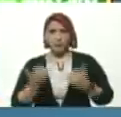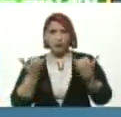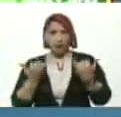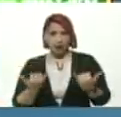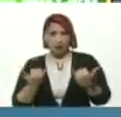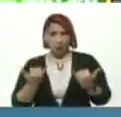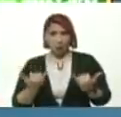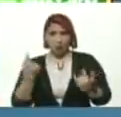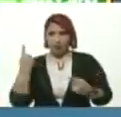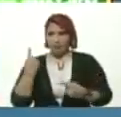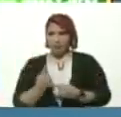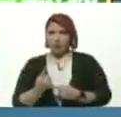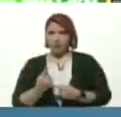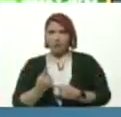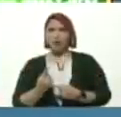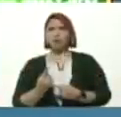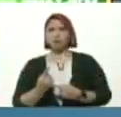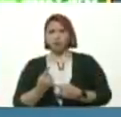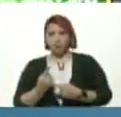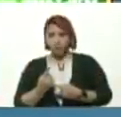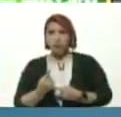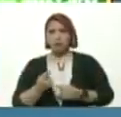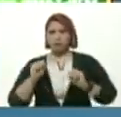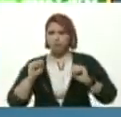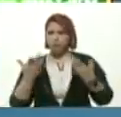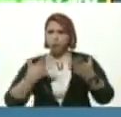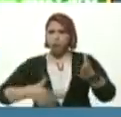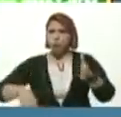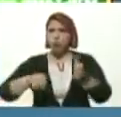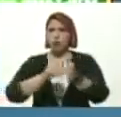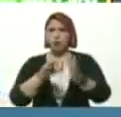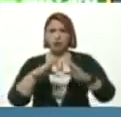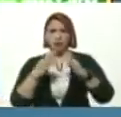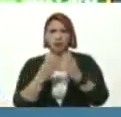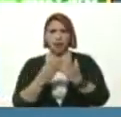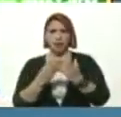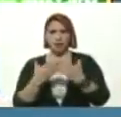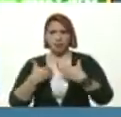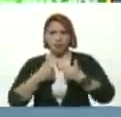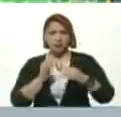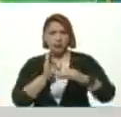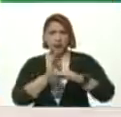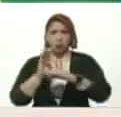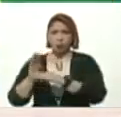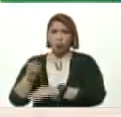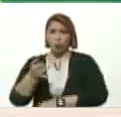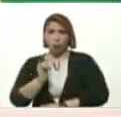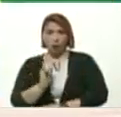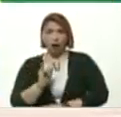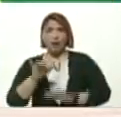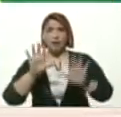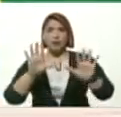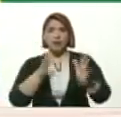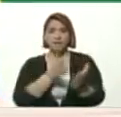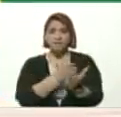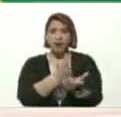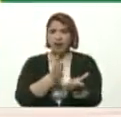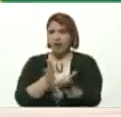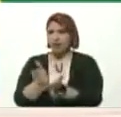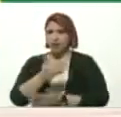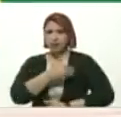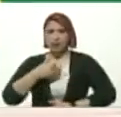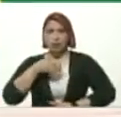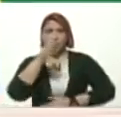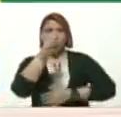coronarlo Con el regreso Seguro A clases Aquí están Los diez vértices Que quiero